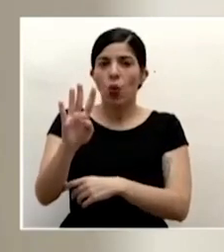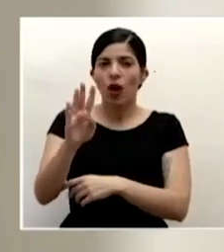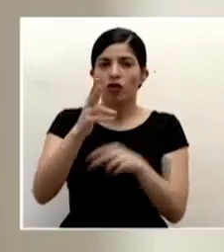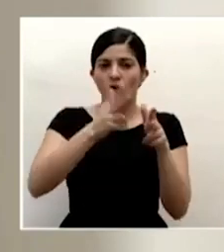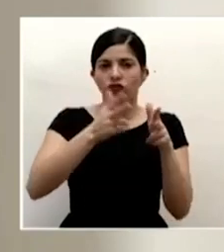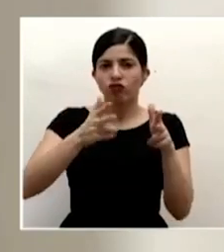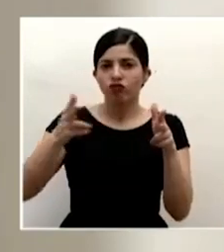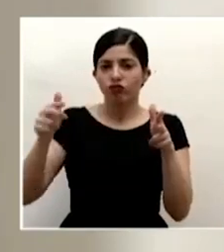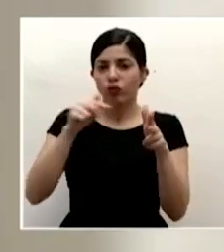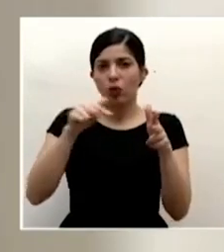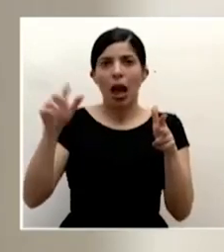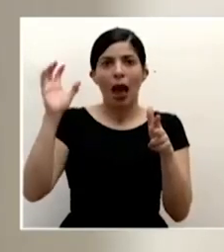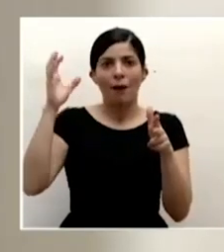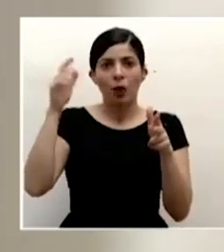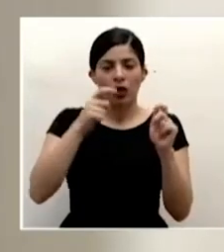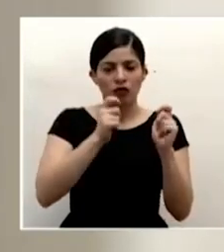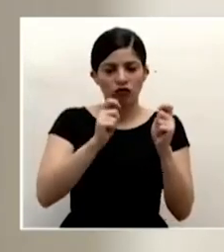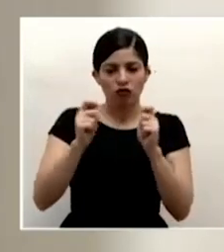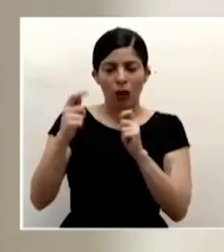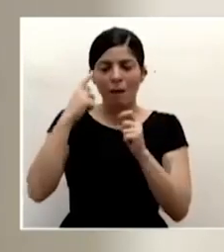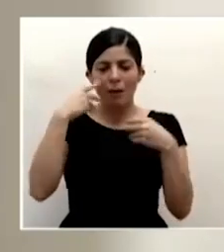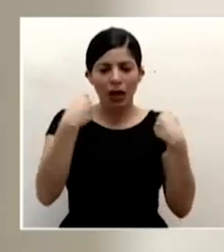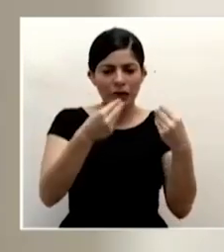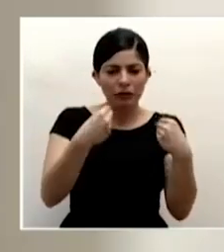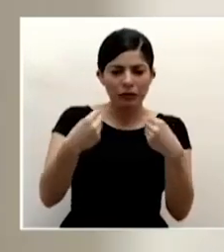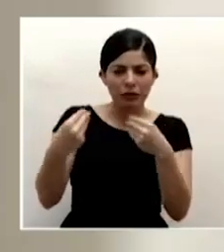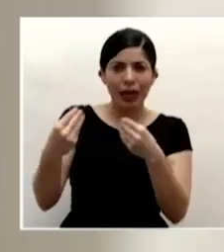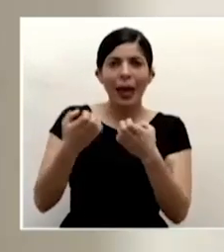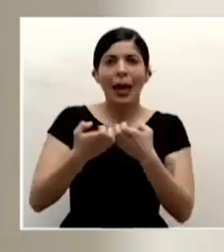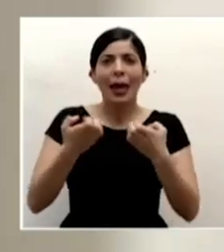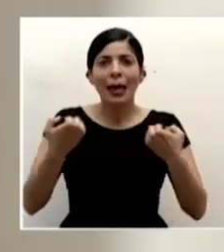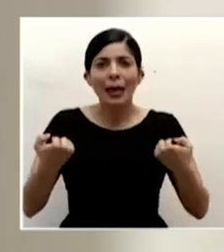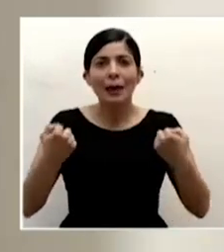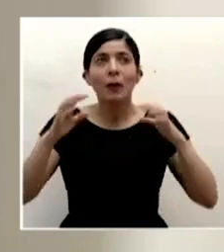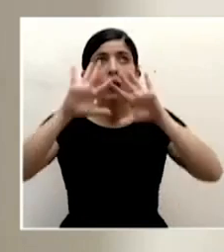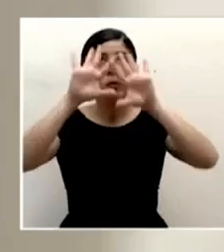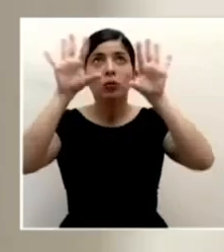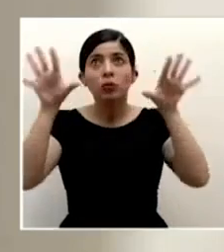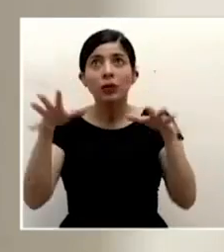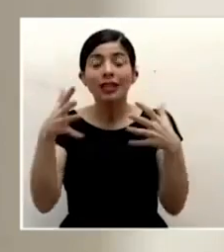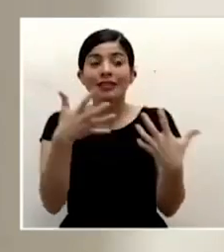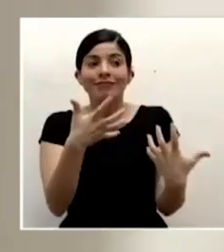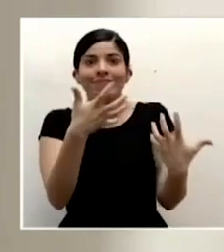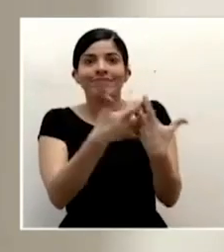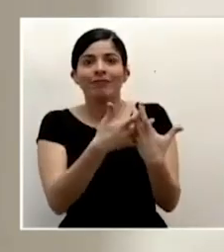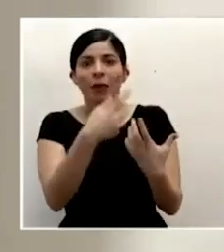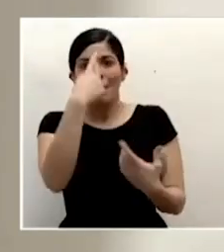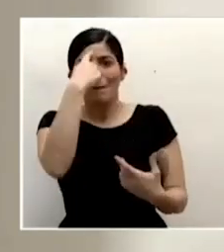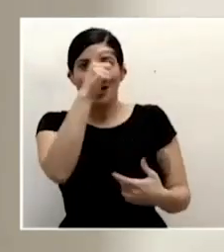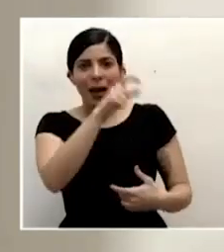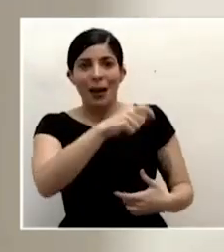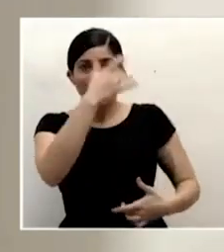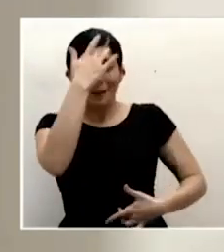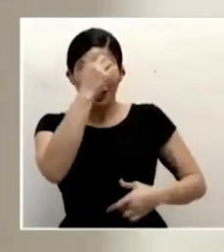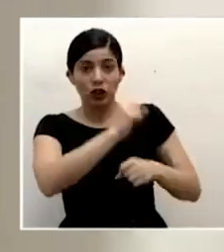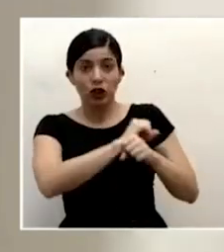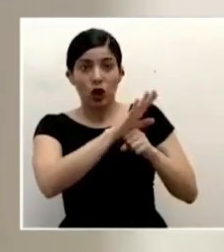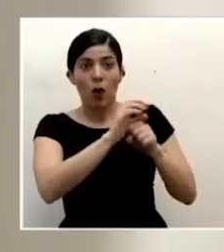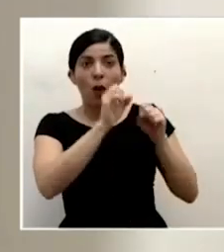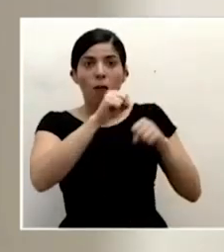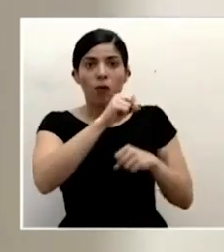dotarlas de equipo y de una configuración apta para el traslado de pacientes COVID 19 estas